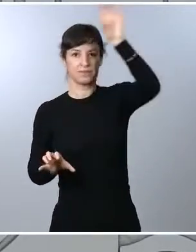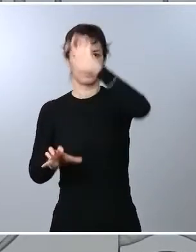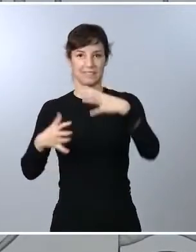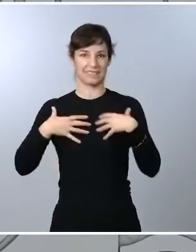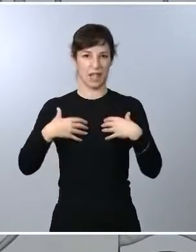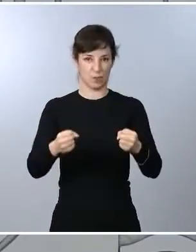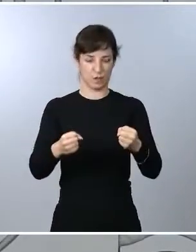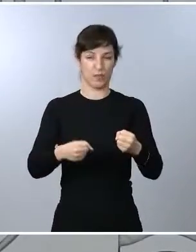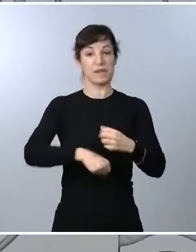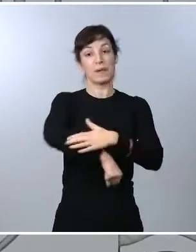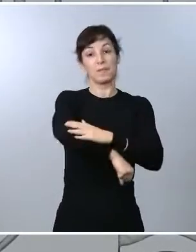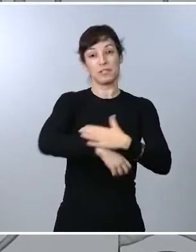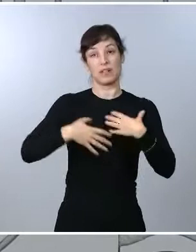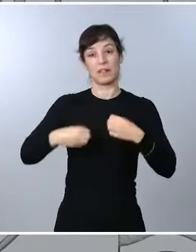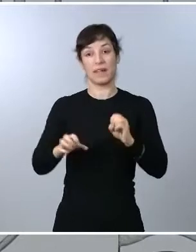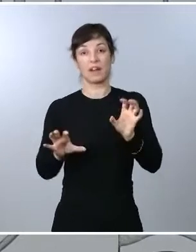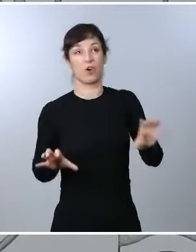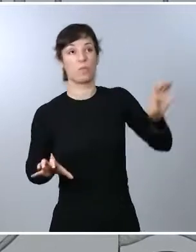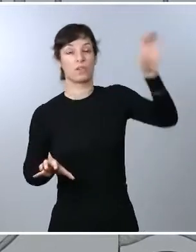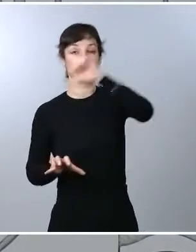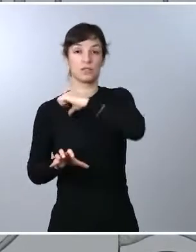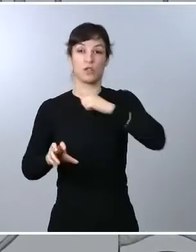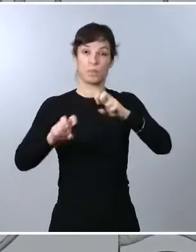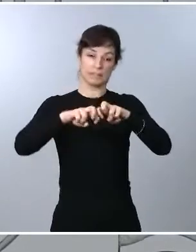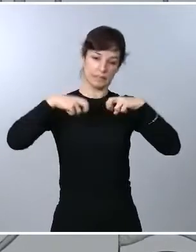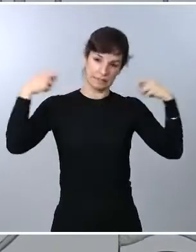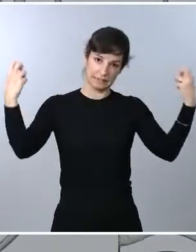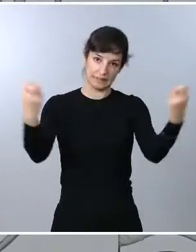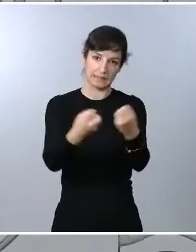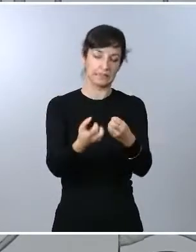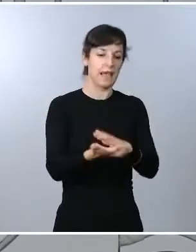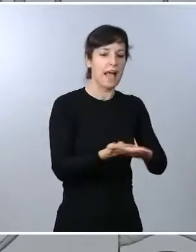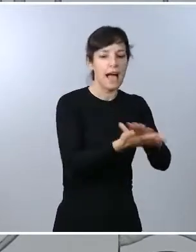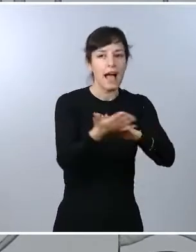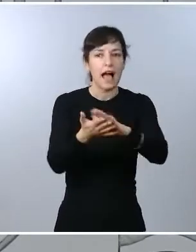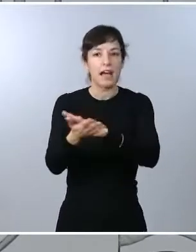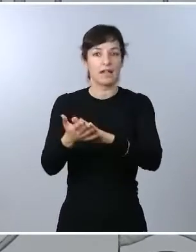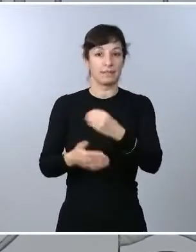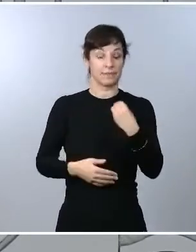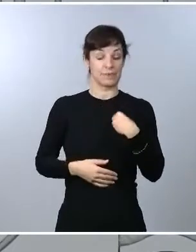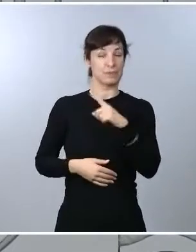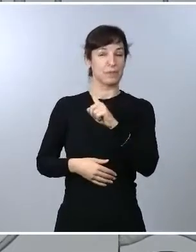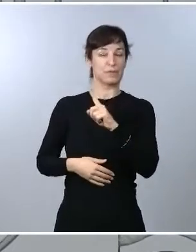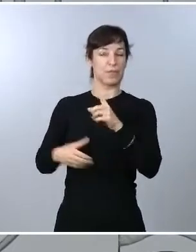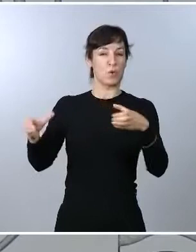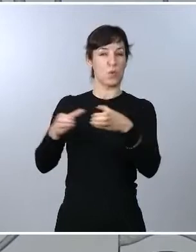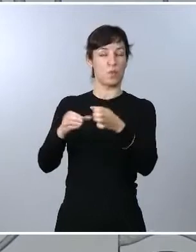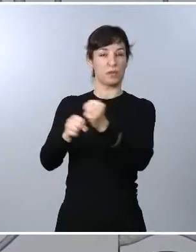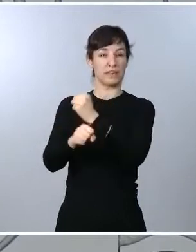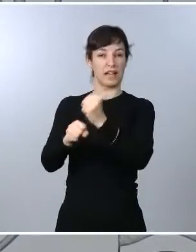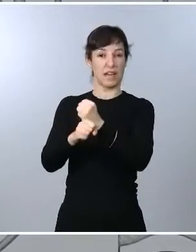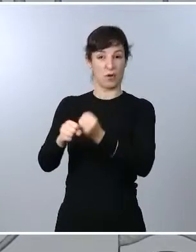y las Comunidades Autónomas van a abordar las recomendaciones que se han formulado por el grupo de trabajo que se creó